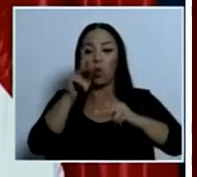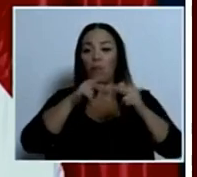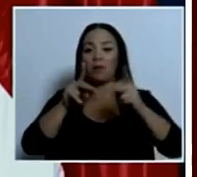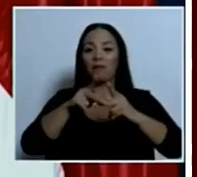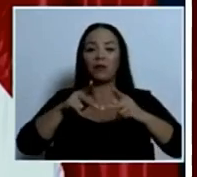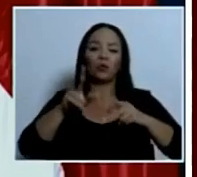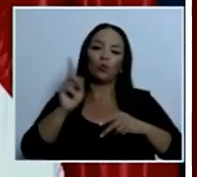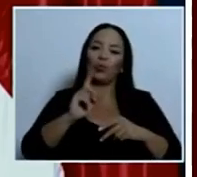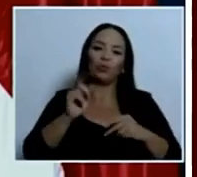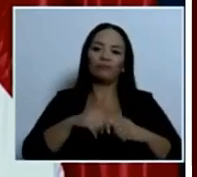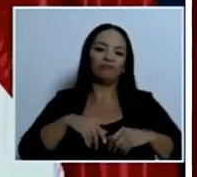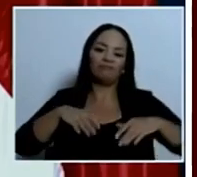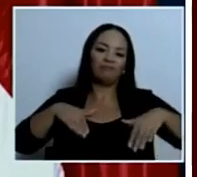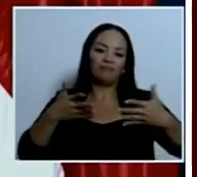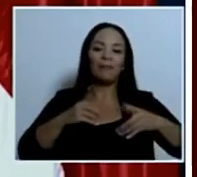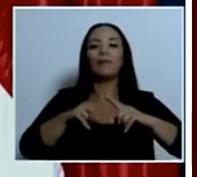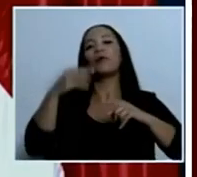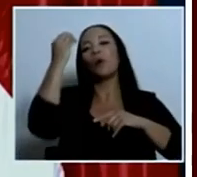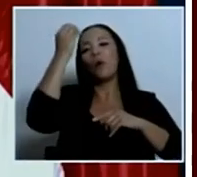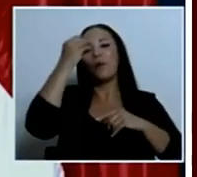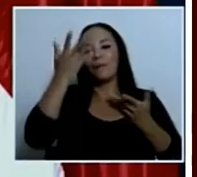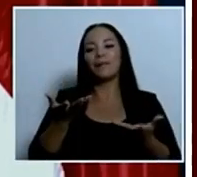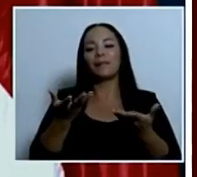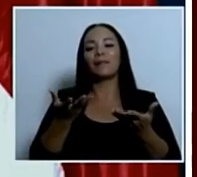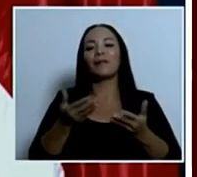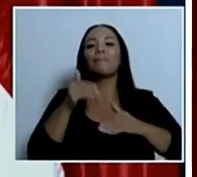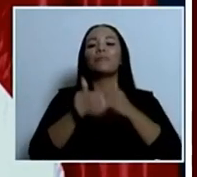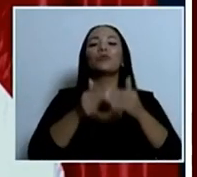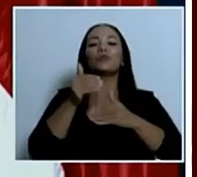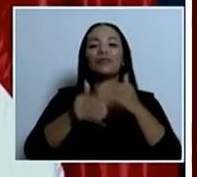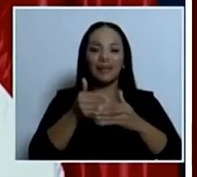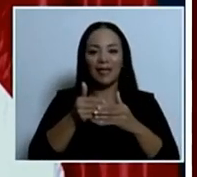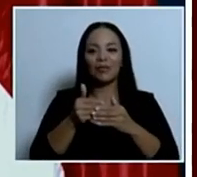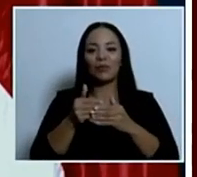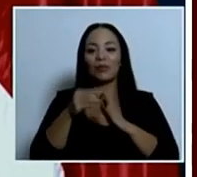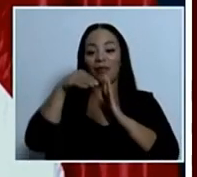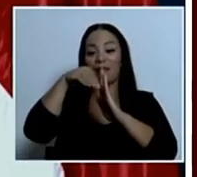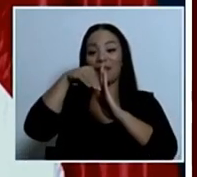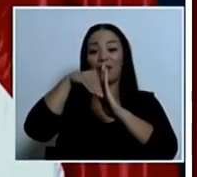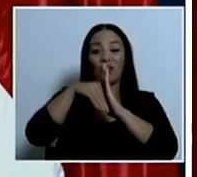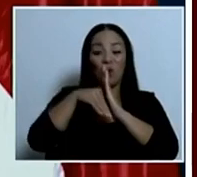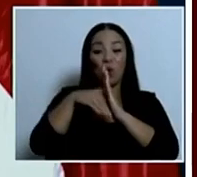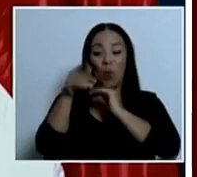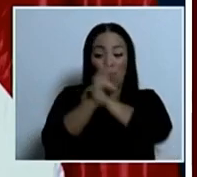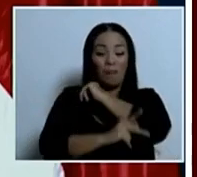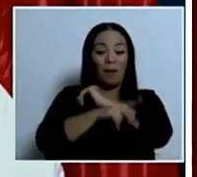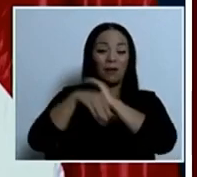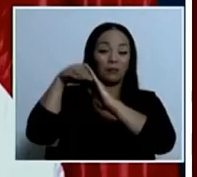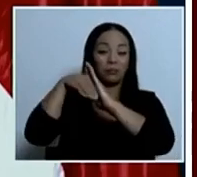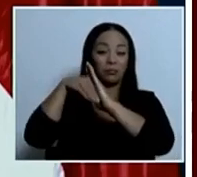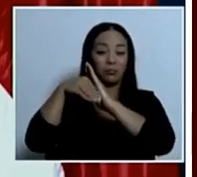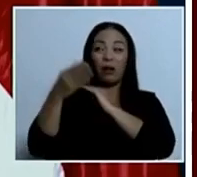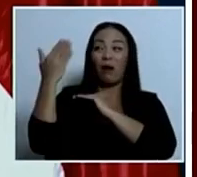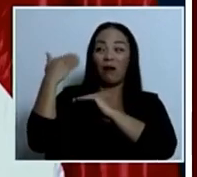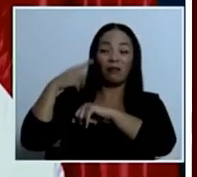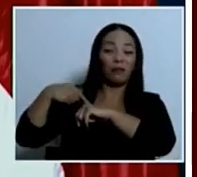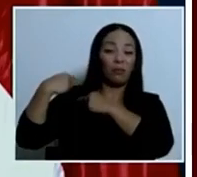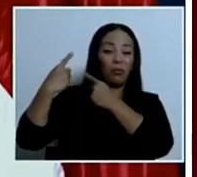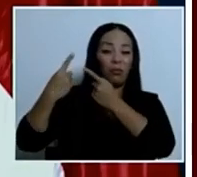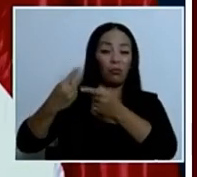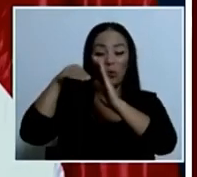los procesos de deterioro que sufrimos por mucho tiempo, los logramos